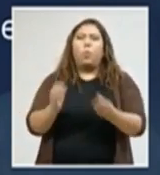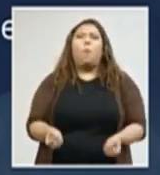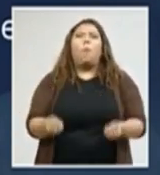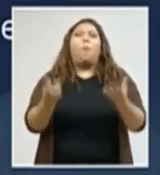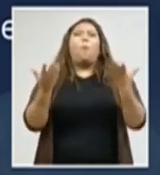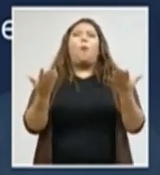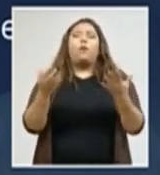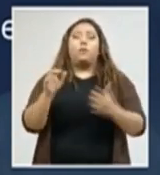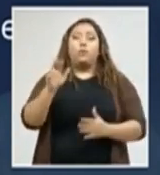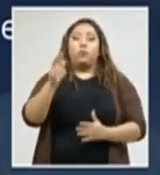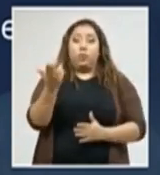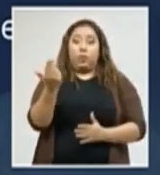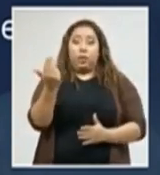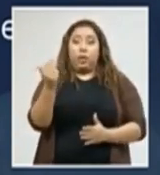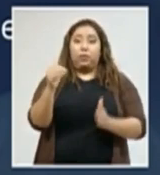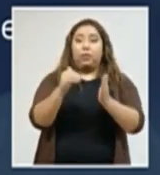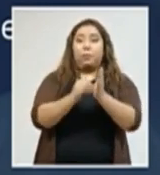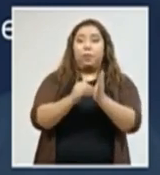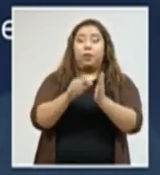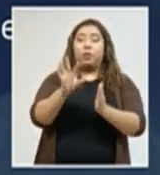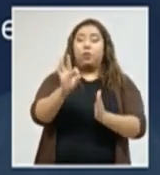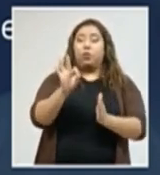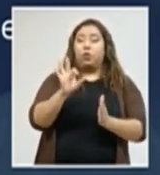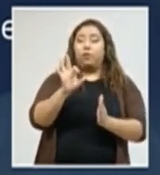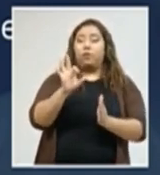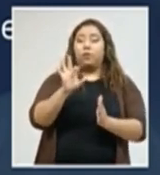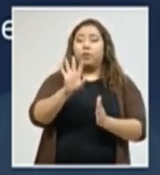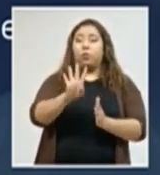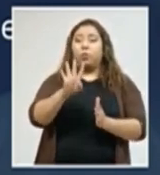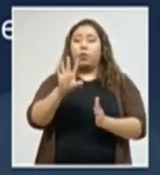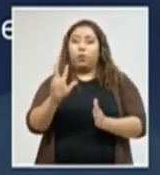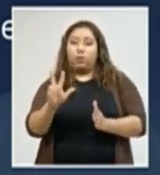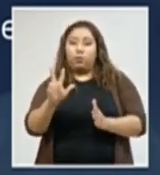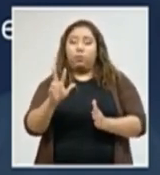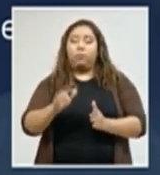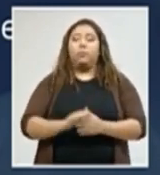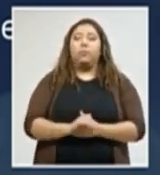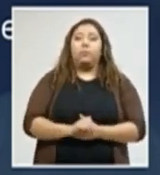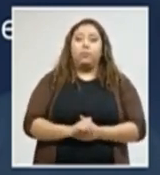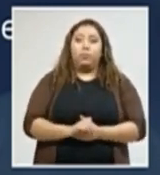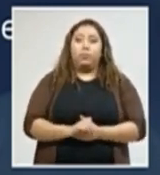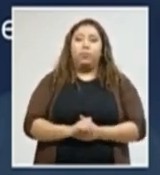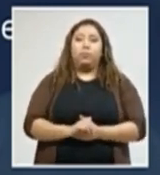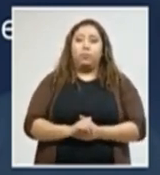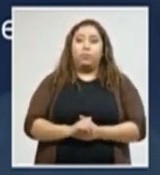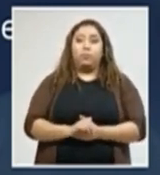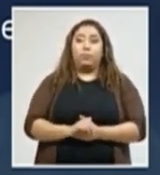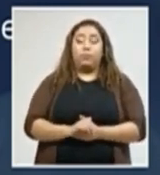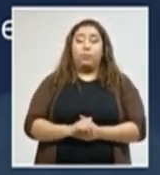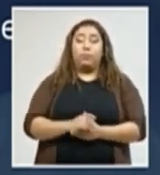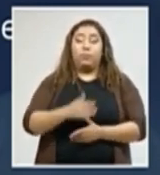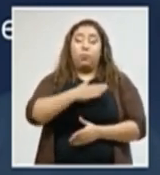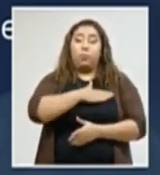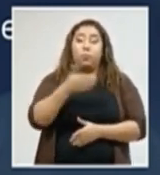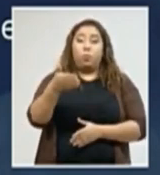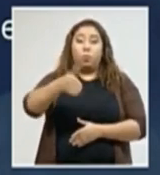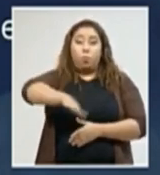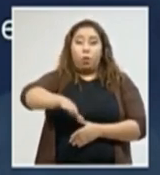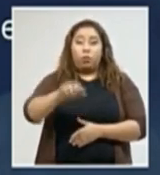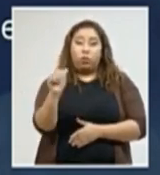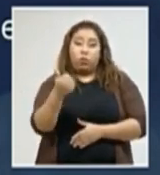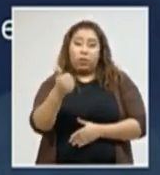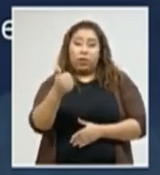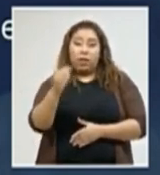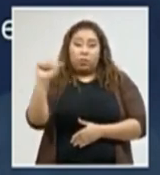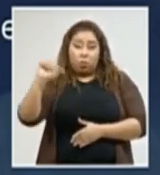total de 13,943 casos positivos de COVID. Con los 10 fallecimientos para el día de